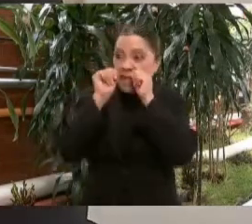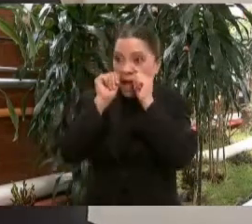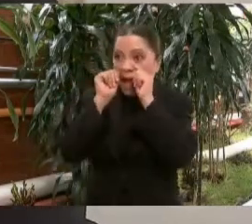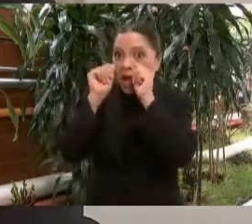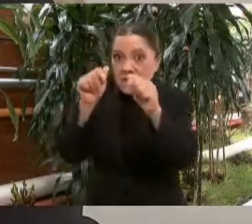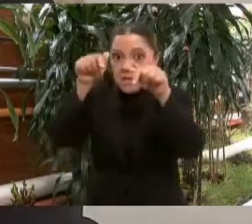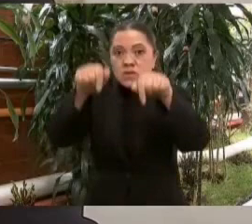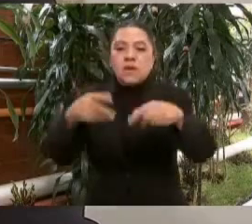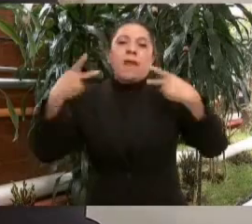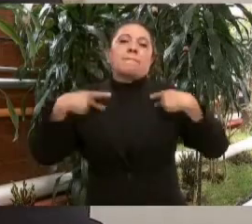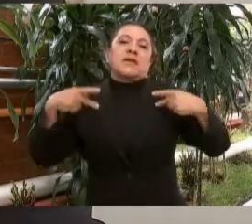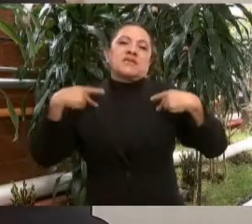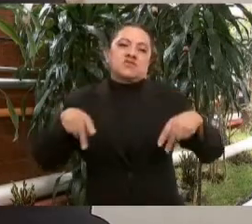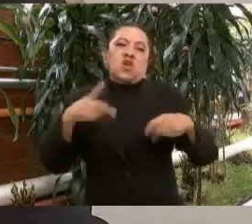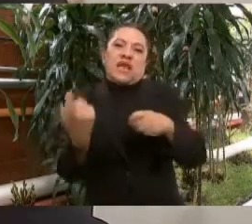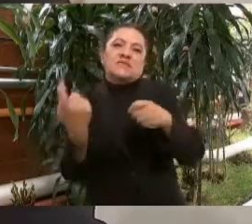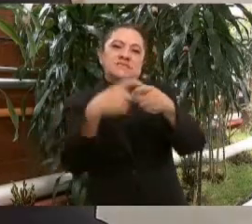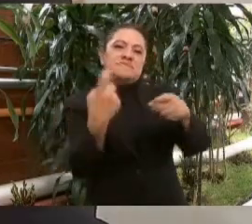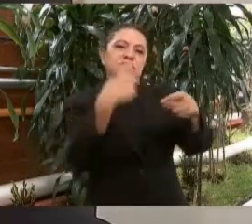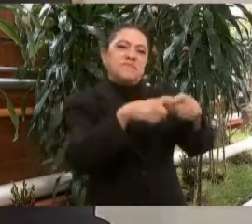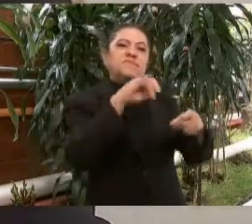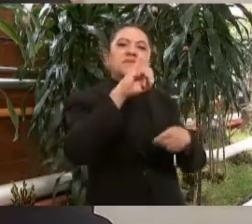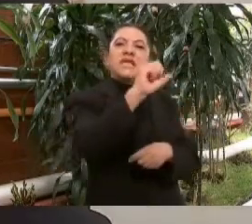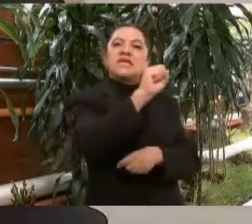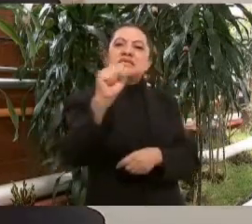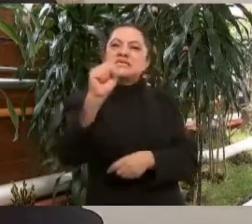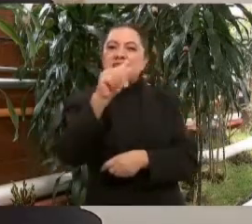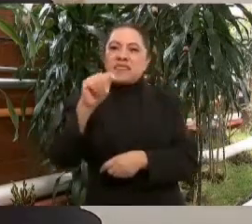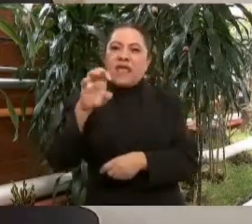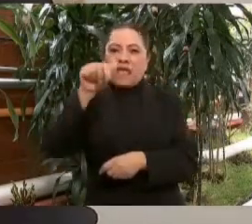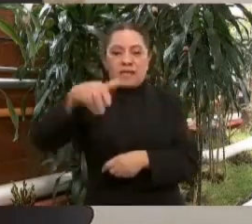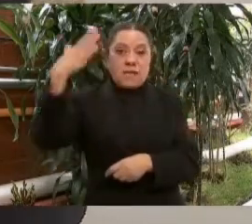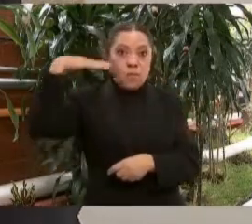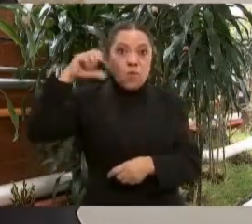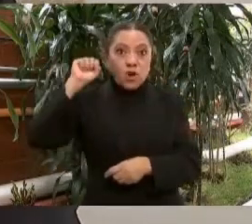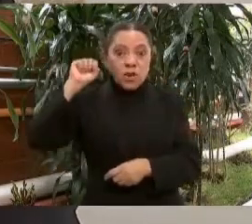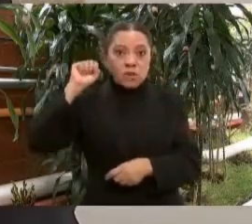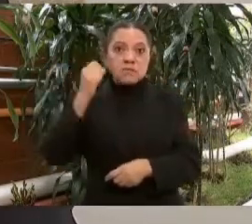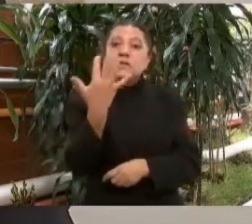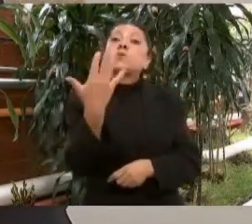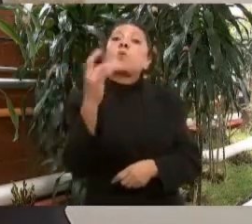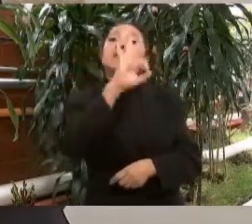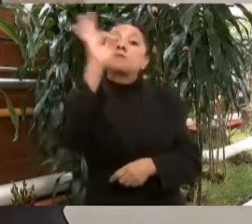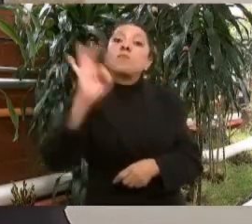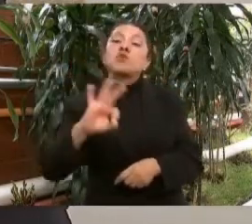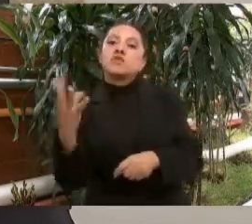de derechohabientes del Issste en Morelos en un 50%.